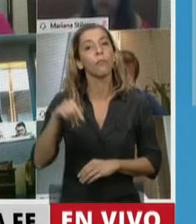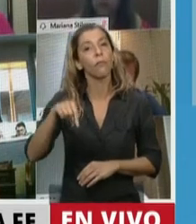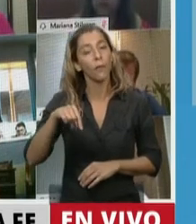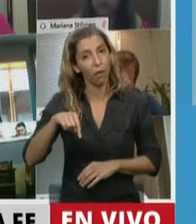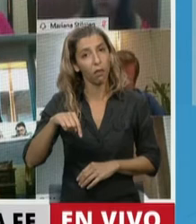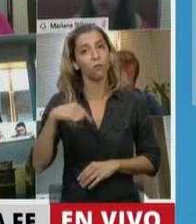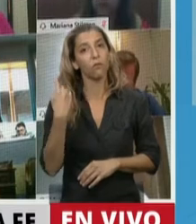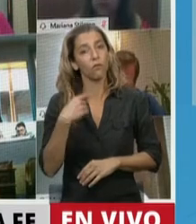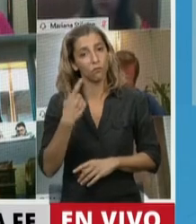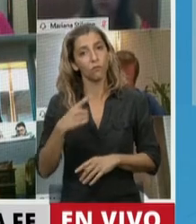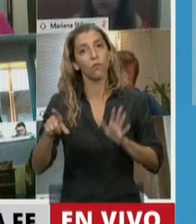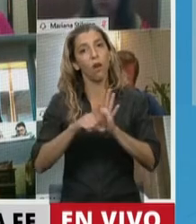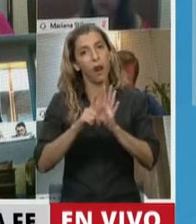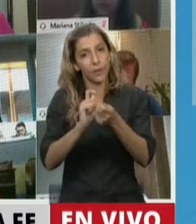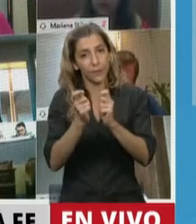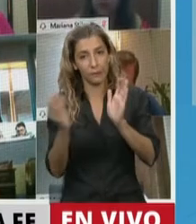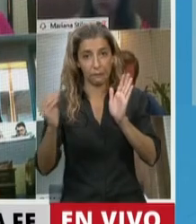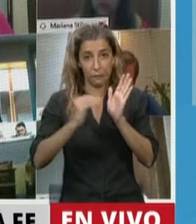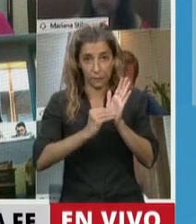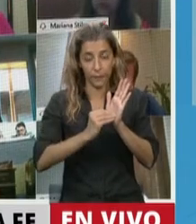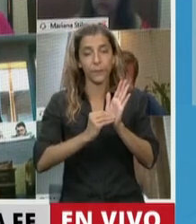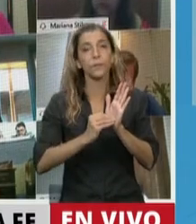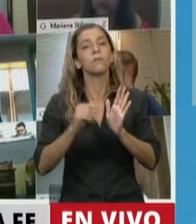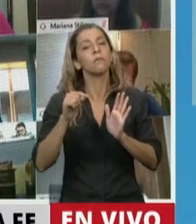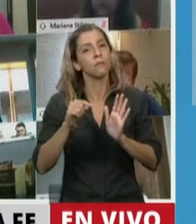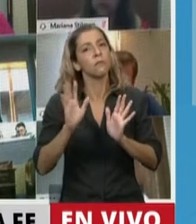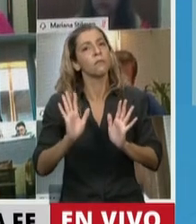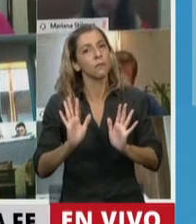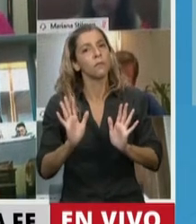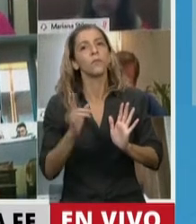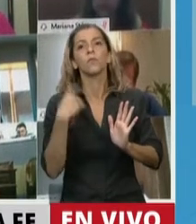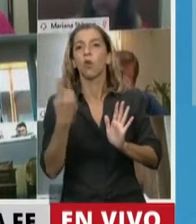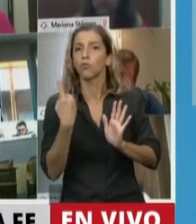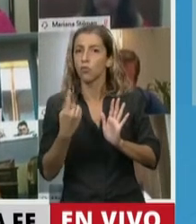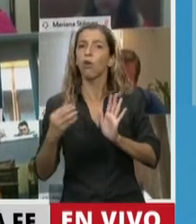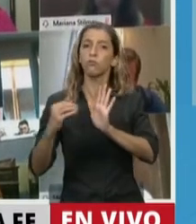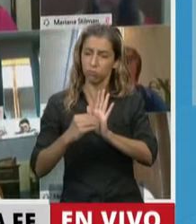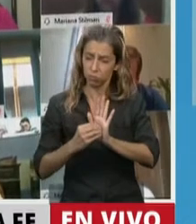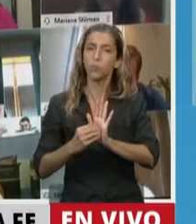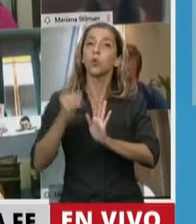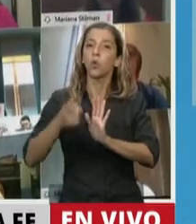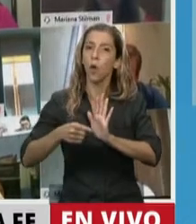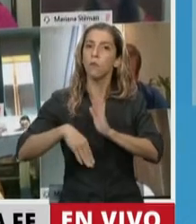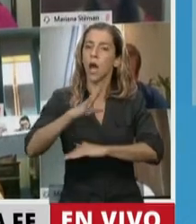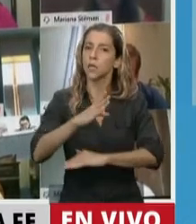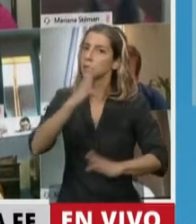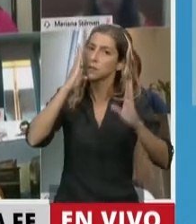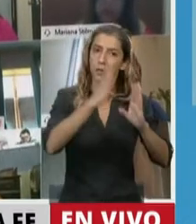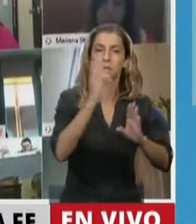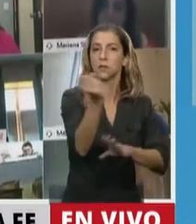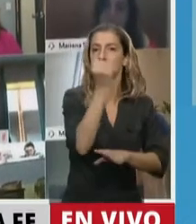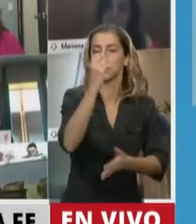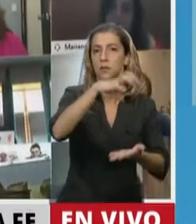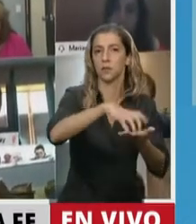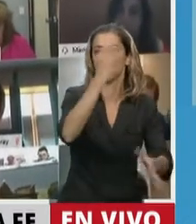bajo ningún punto de vista desconocer los procesos de sociabilización educativa y que no hay